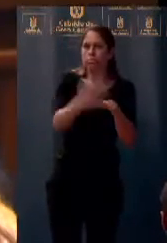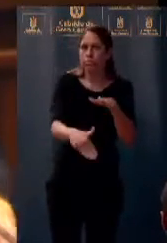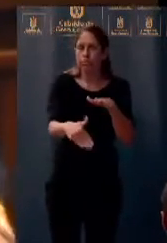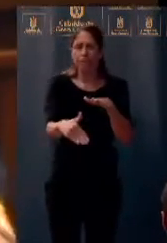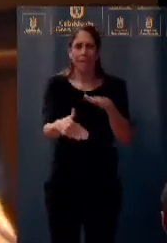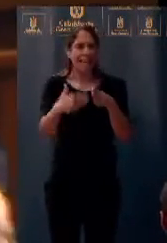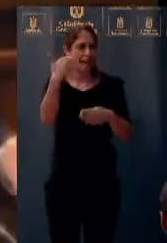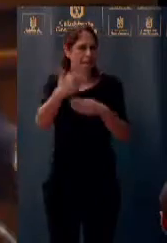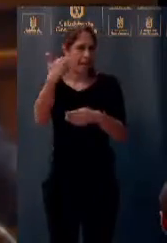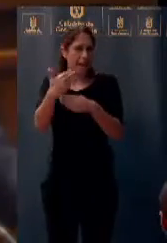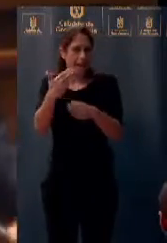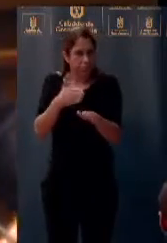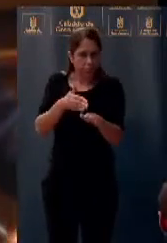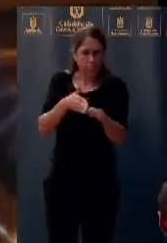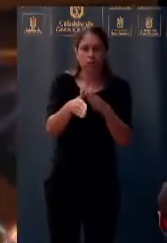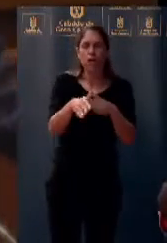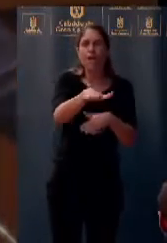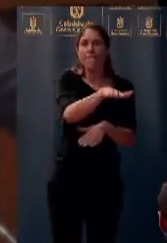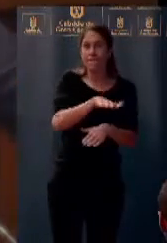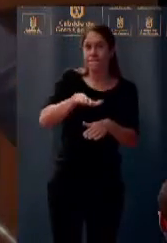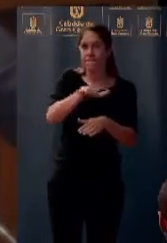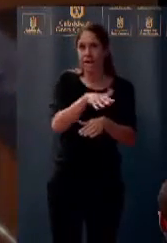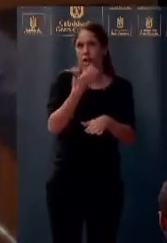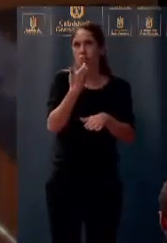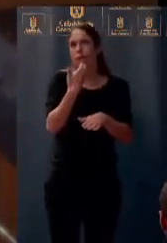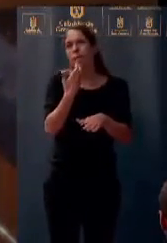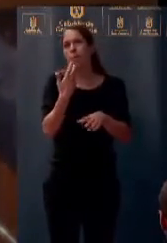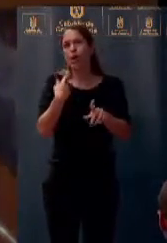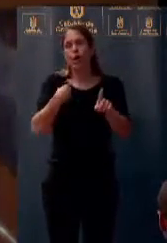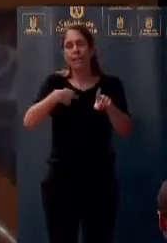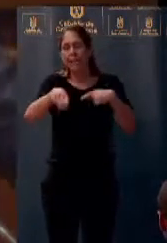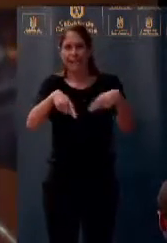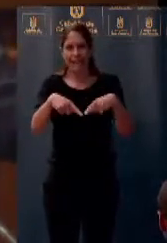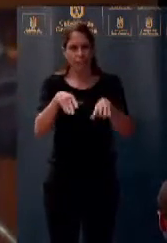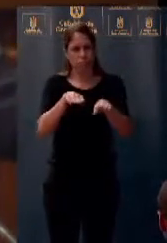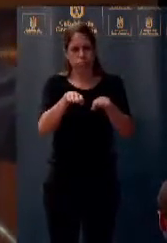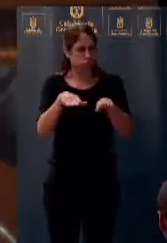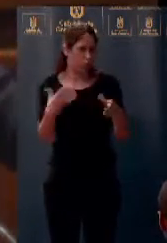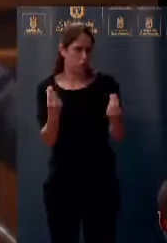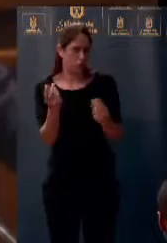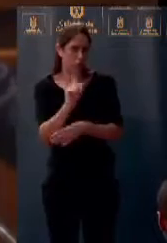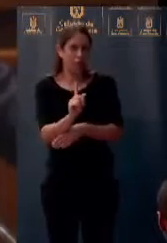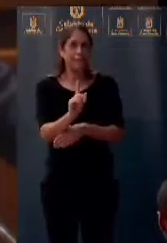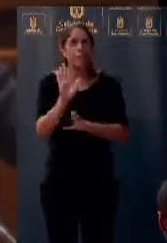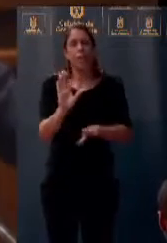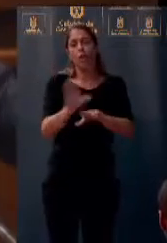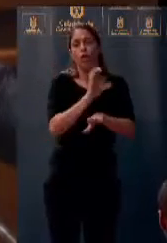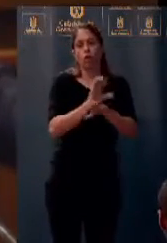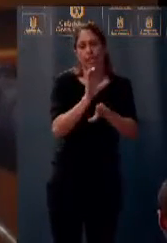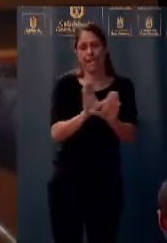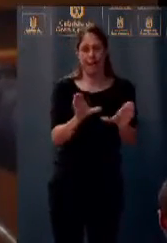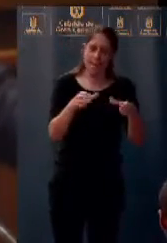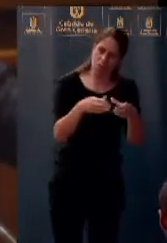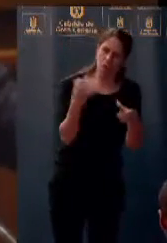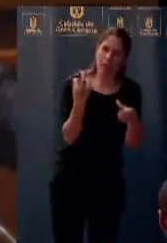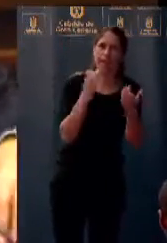el atravesar el barrio, no un sitio de tanto tráfico, que pongamos sentido común, y que la consejería se reúna con los vecinos, con